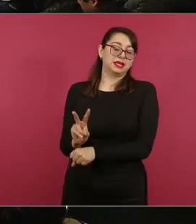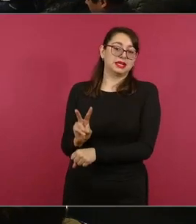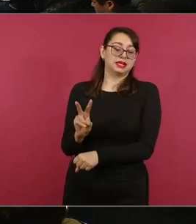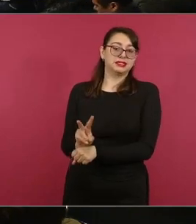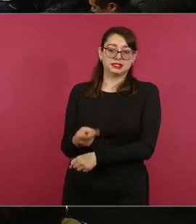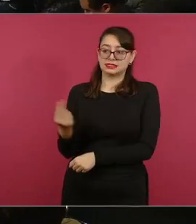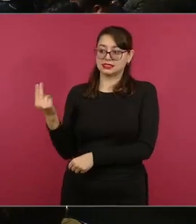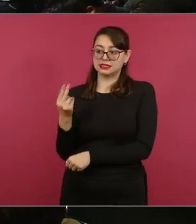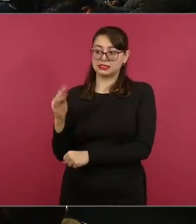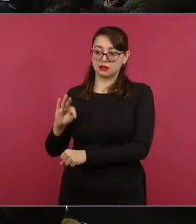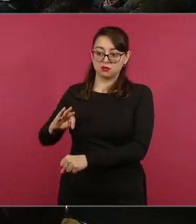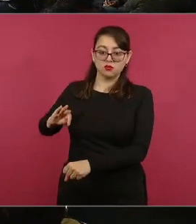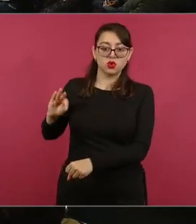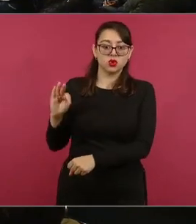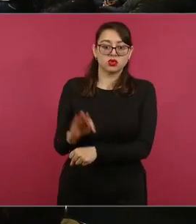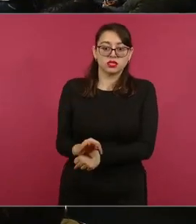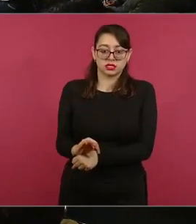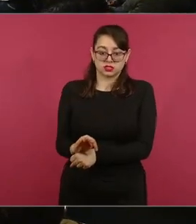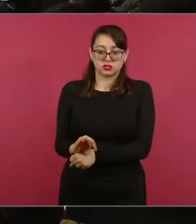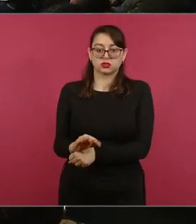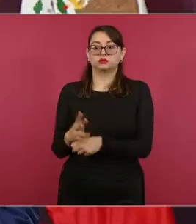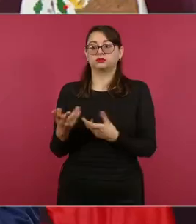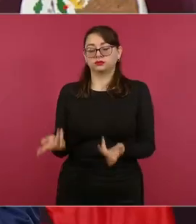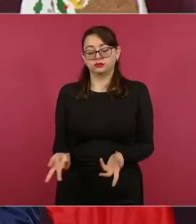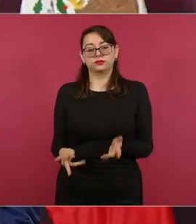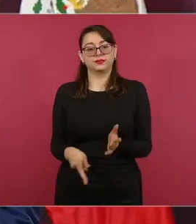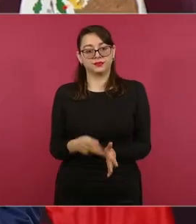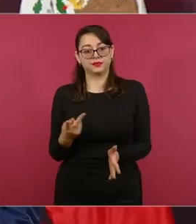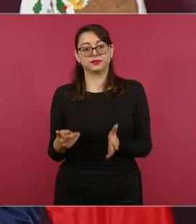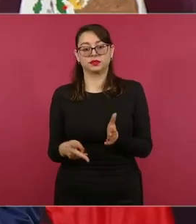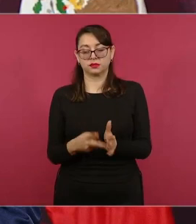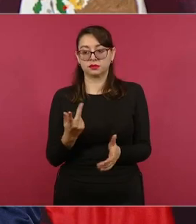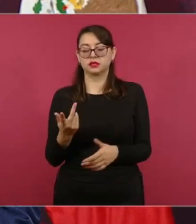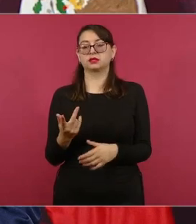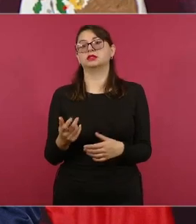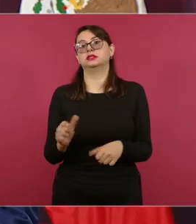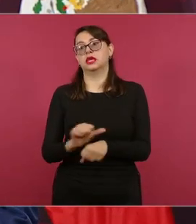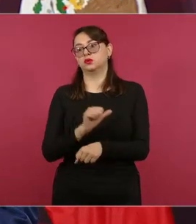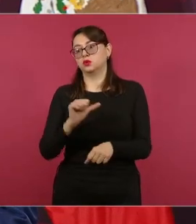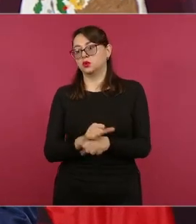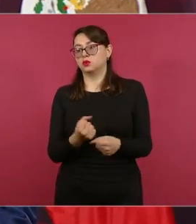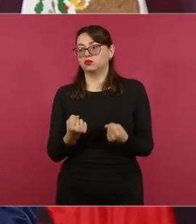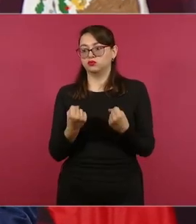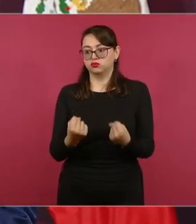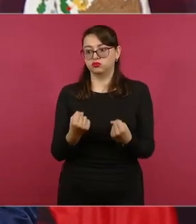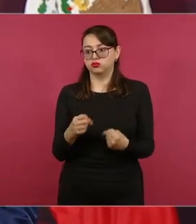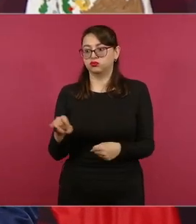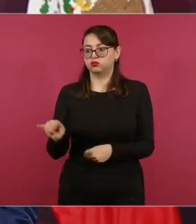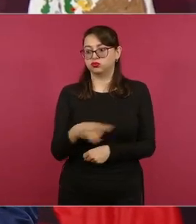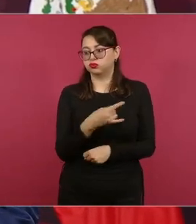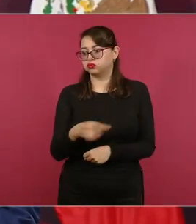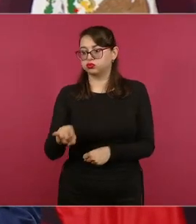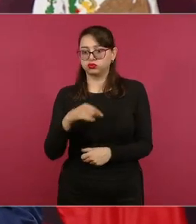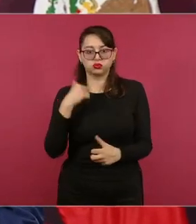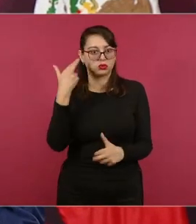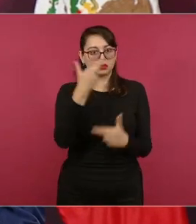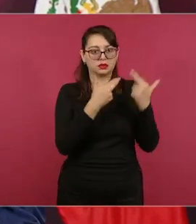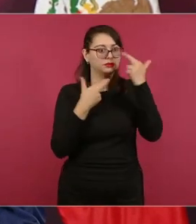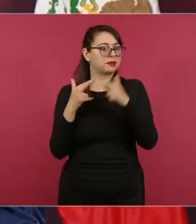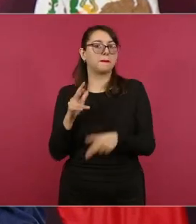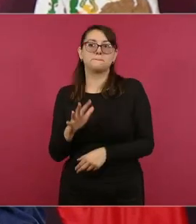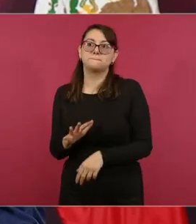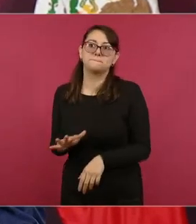y que los rondines, los patrullajes sean más intensos y cubran más área dentro